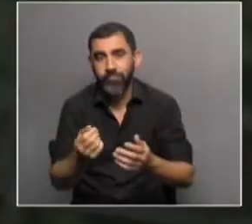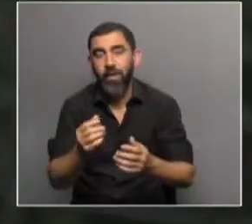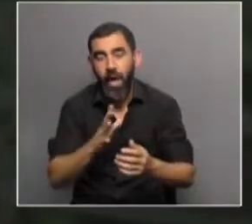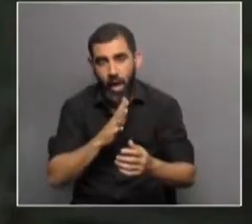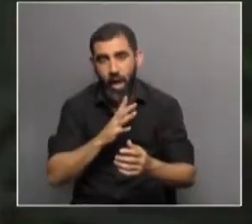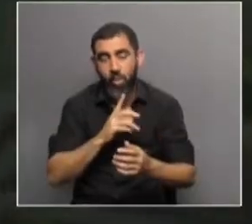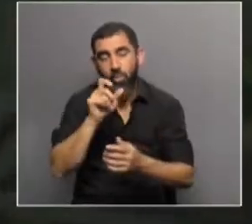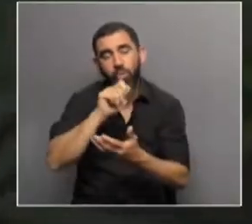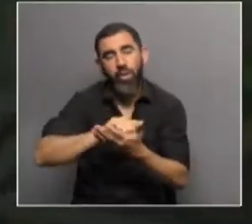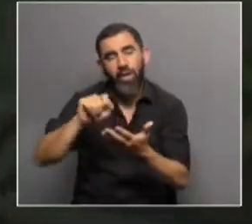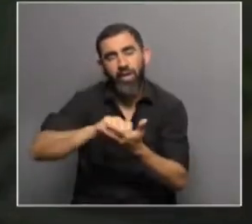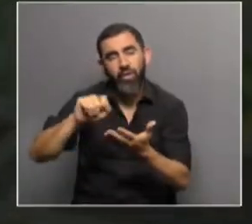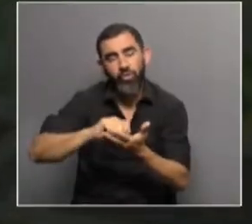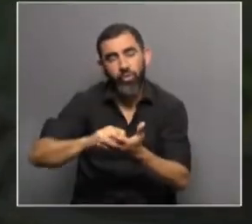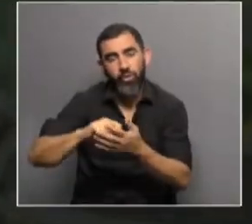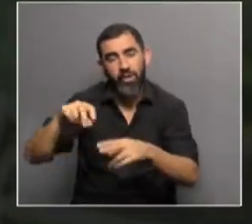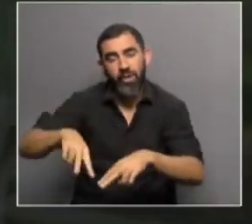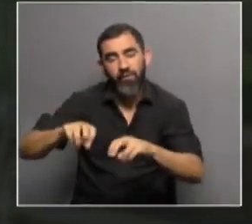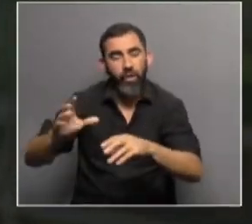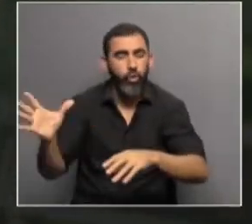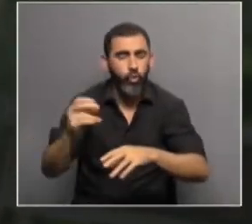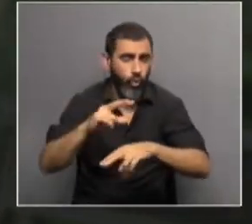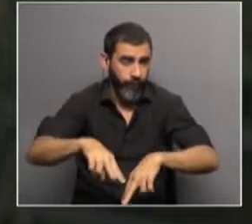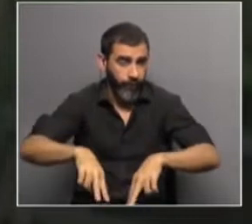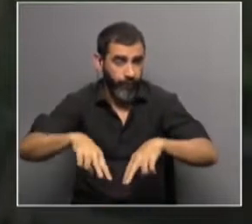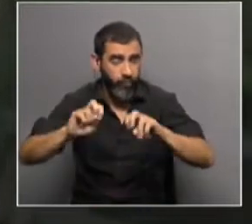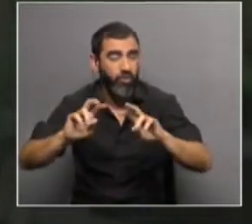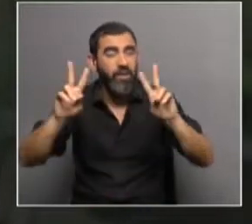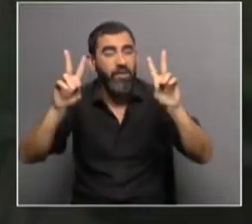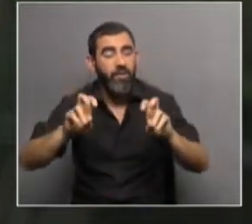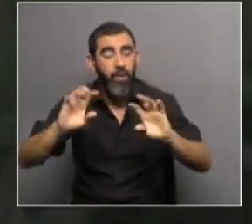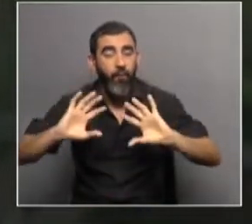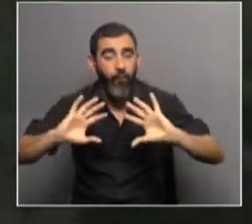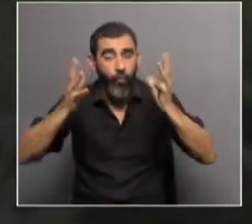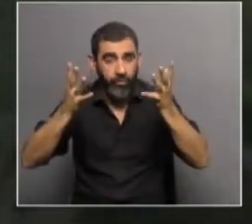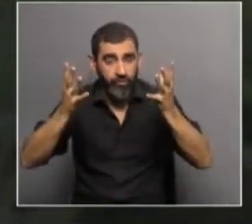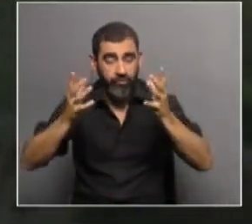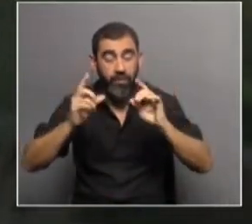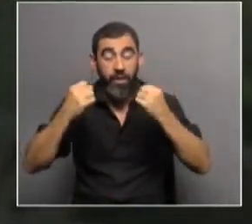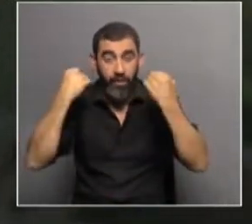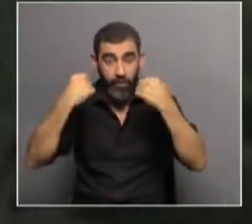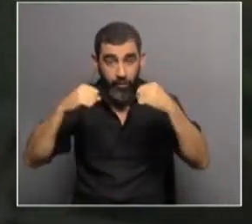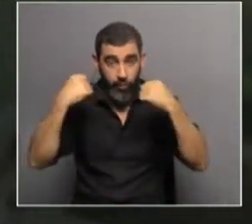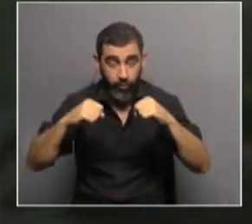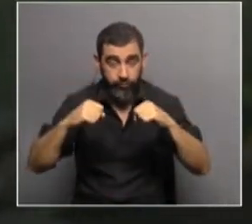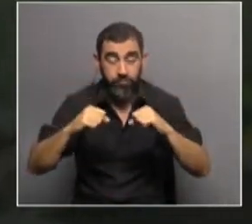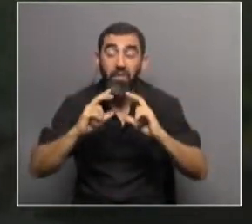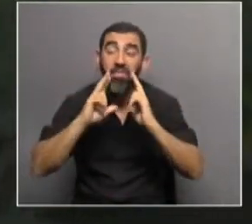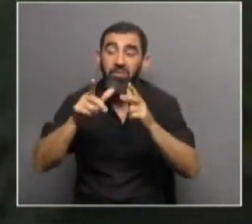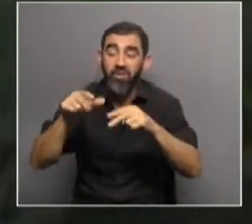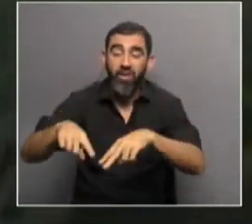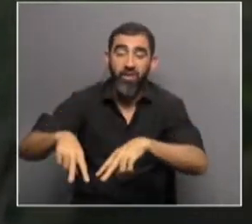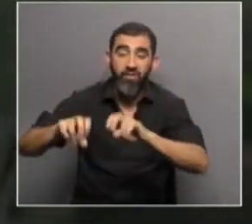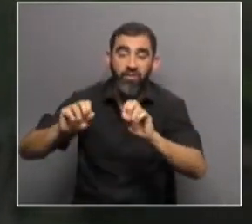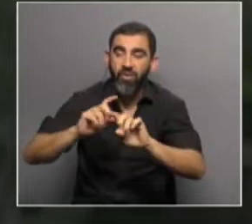autor, Cerveló, que estudió todas las investigaciones que se habían hecho en relación a la violencia y específicamente en el deporte, y decía que esos estudios